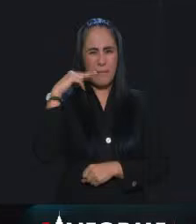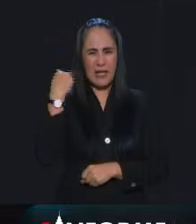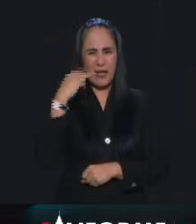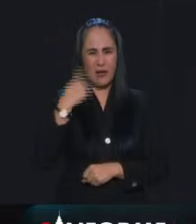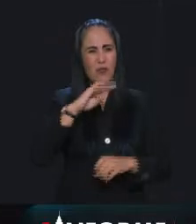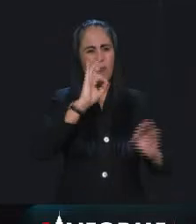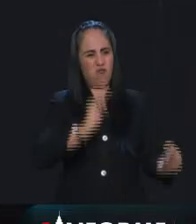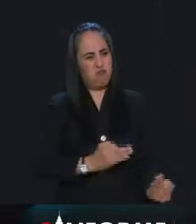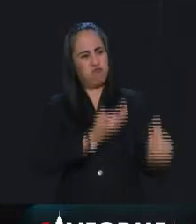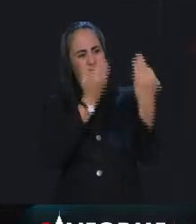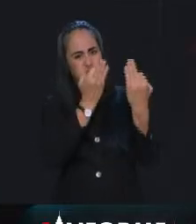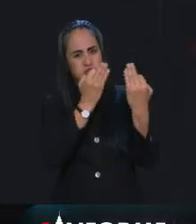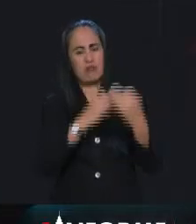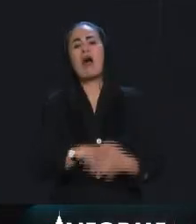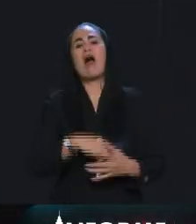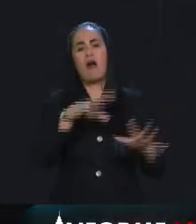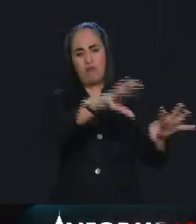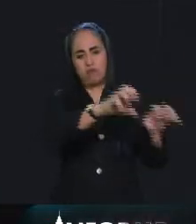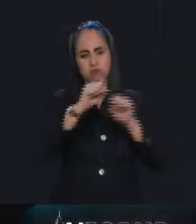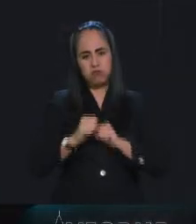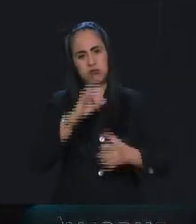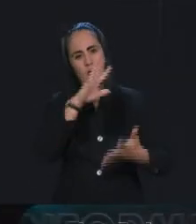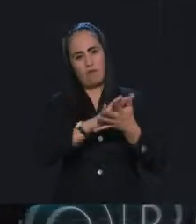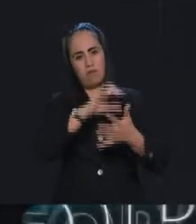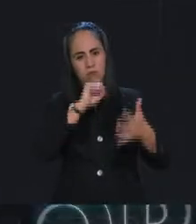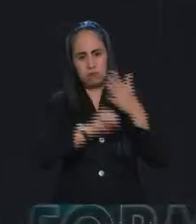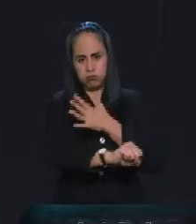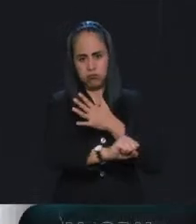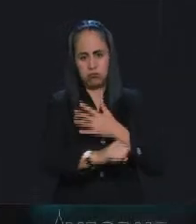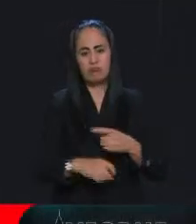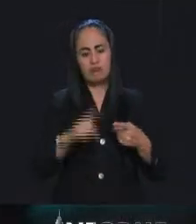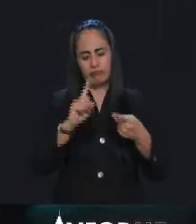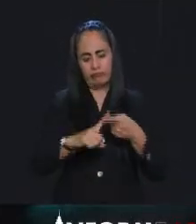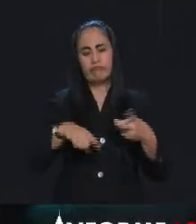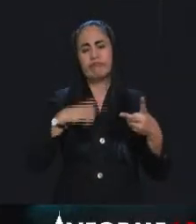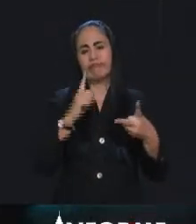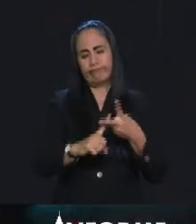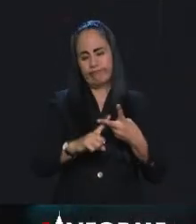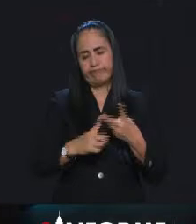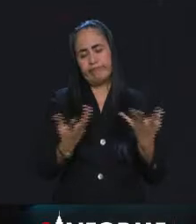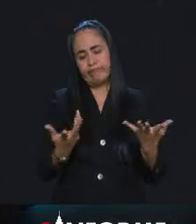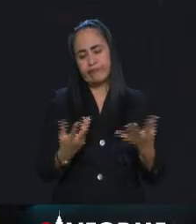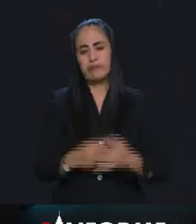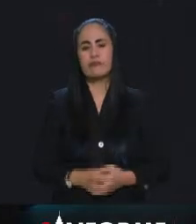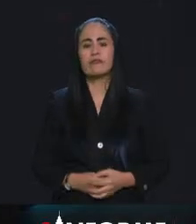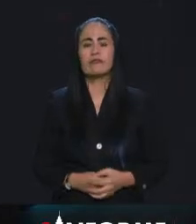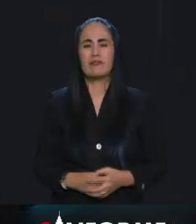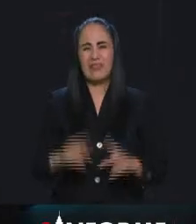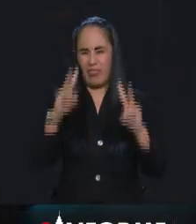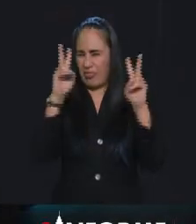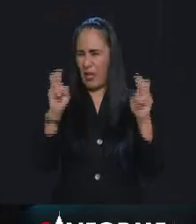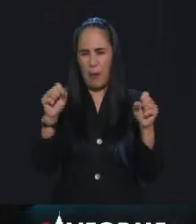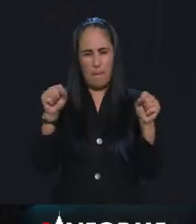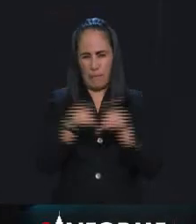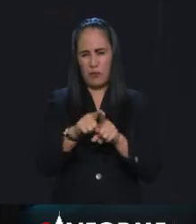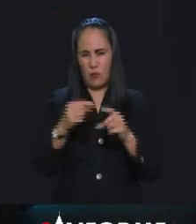detenidos. Y también se han tomado estos dos casos específicos para ese asunto.